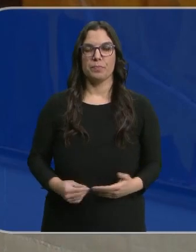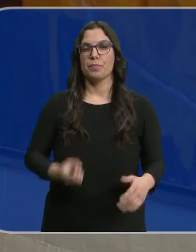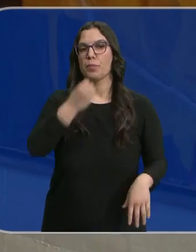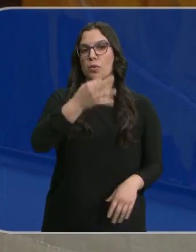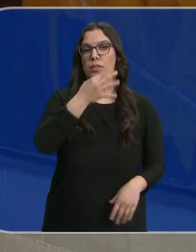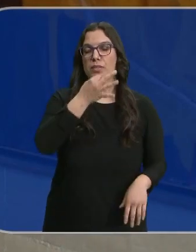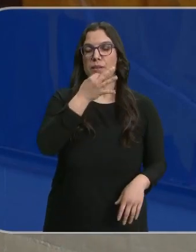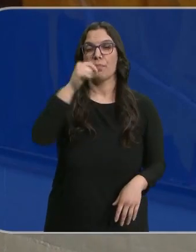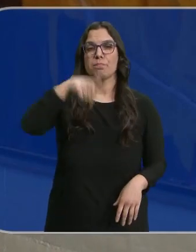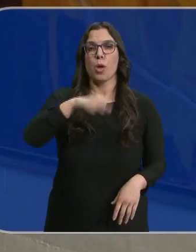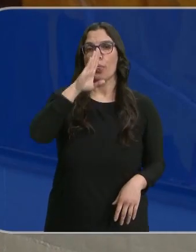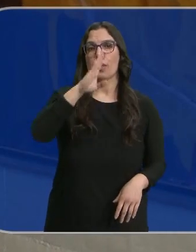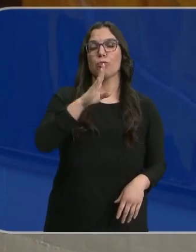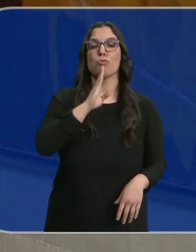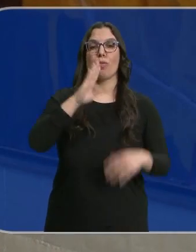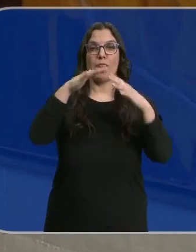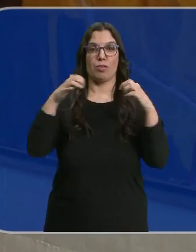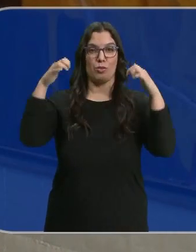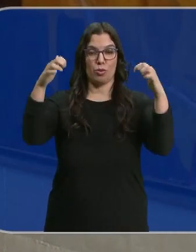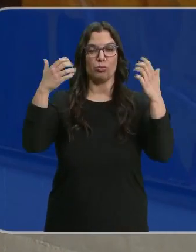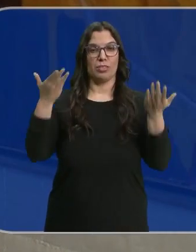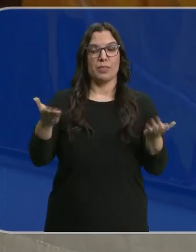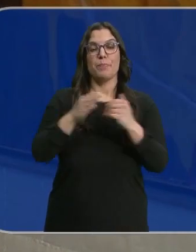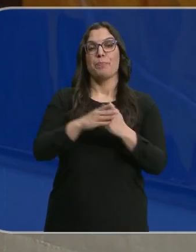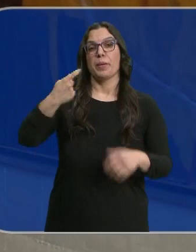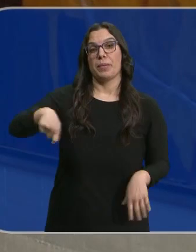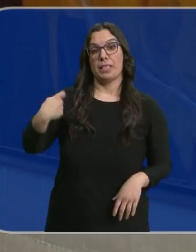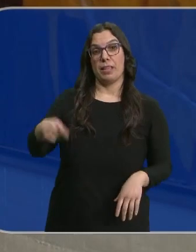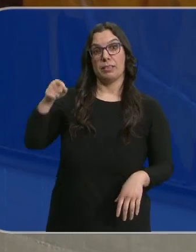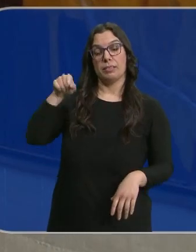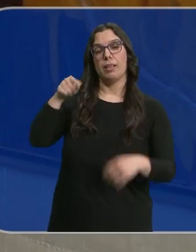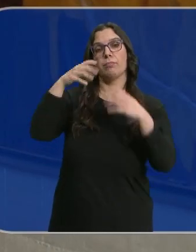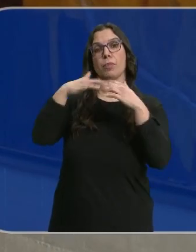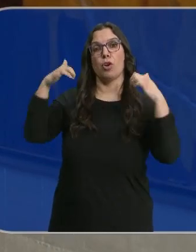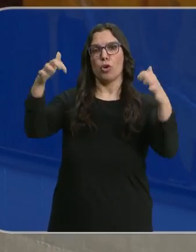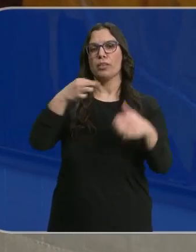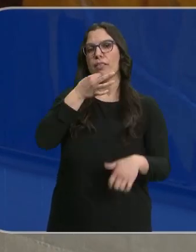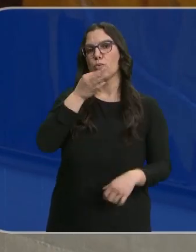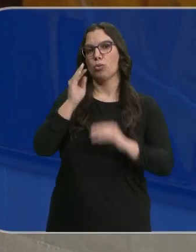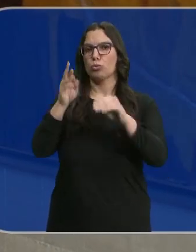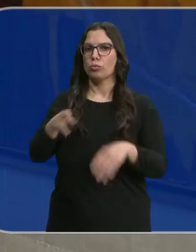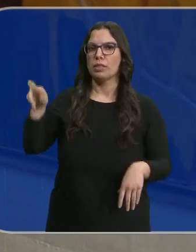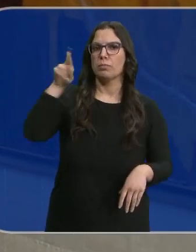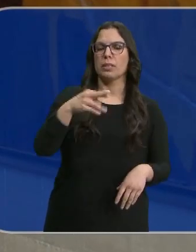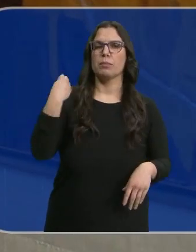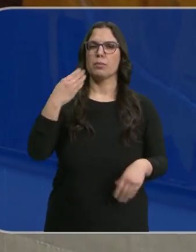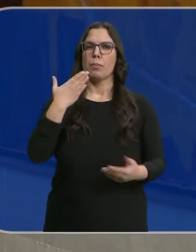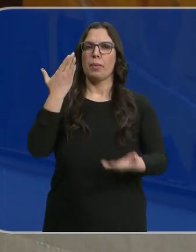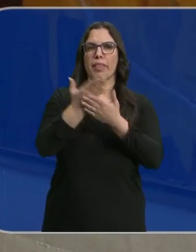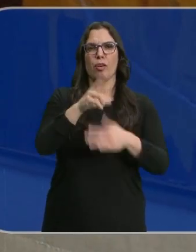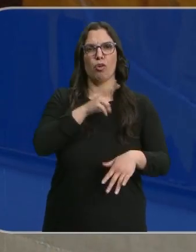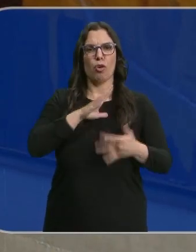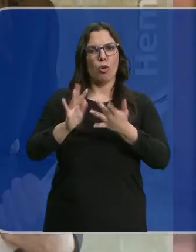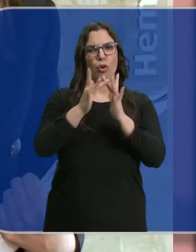Buenas tardes. Hoy en directo desde el Parlamento Regional, el presidente de las Cortes, ha reiterado en su discurso el llamamiento a la concordia y a